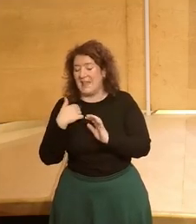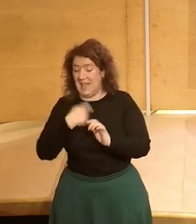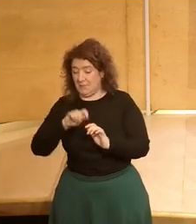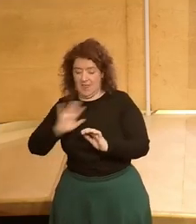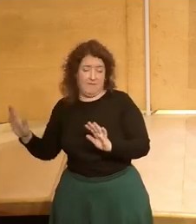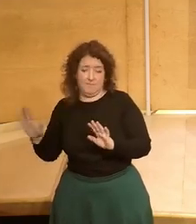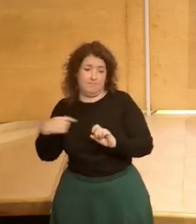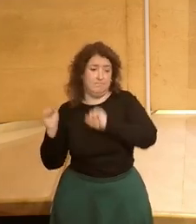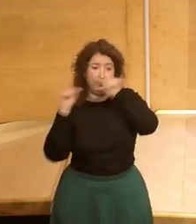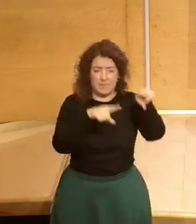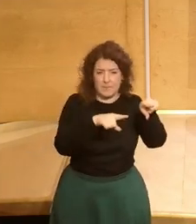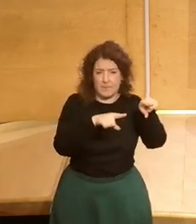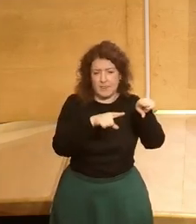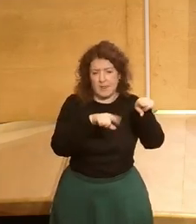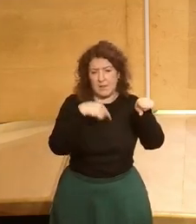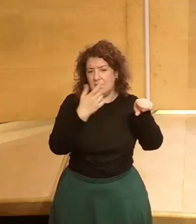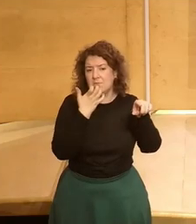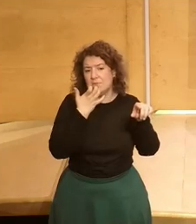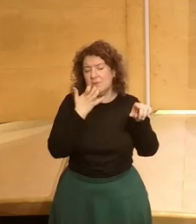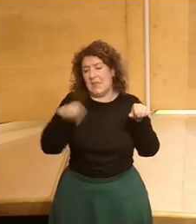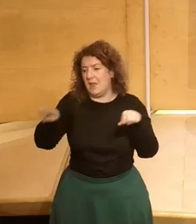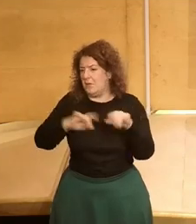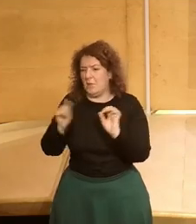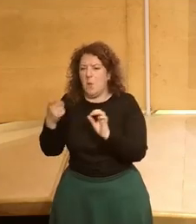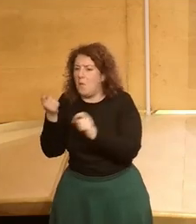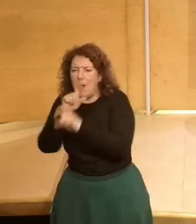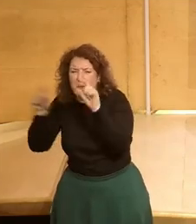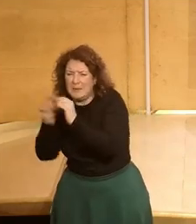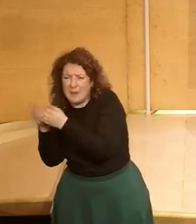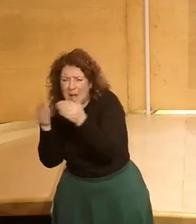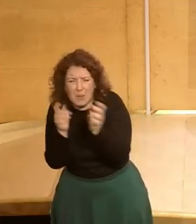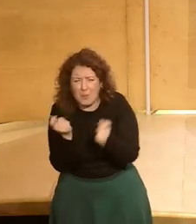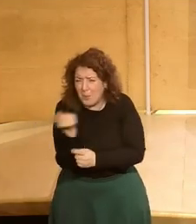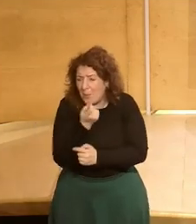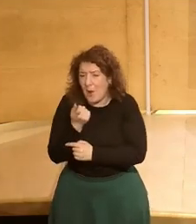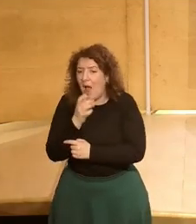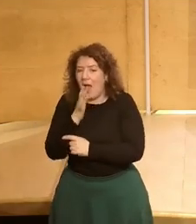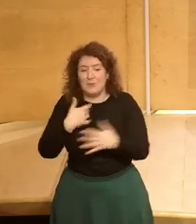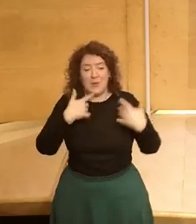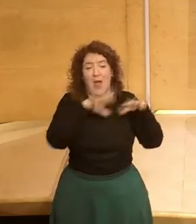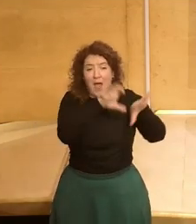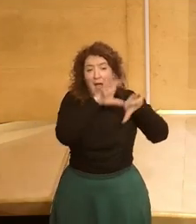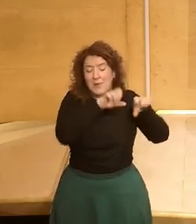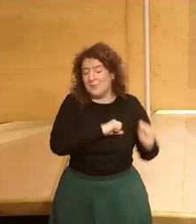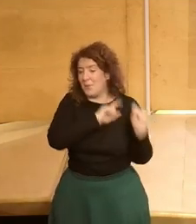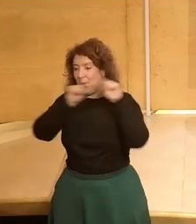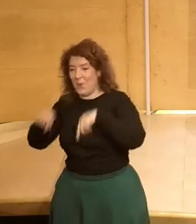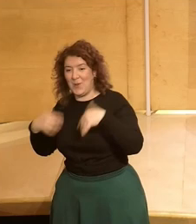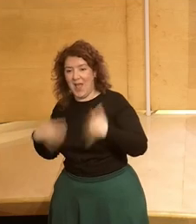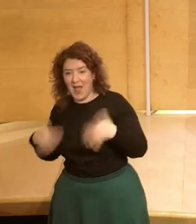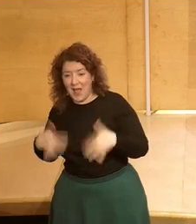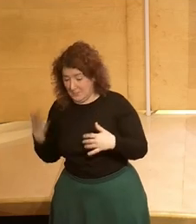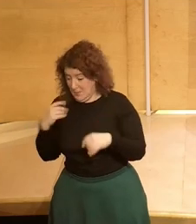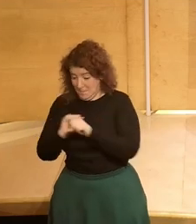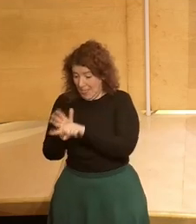España en el cual prácticamente el ecosistema emprendedor aquí era muy pobre y todo lo que he aprendido allí me ha alegrado mucho al volver justo al